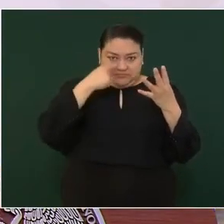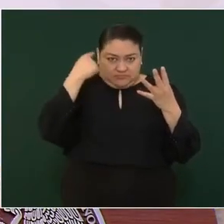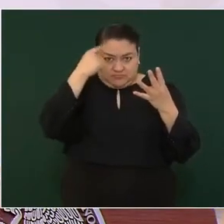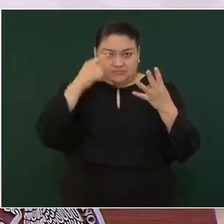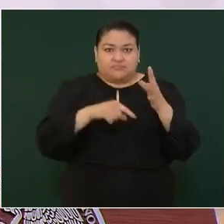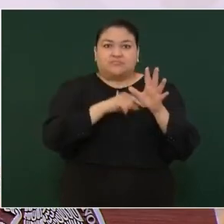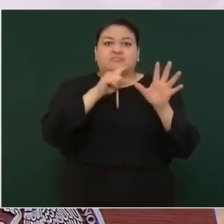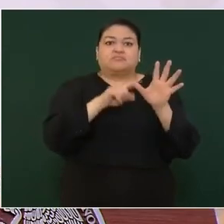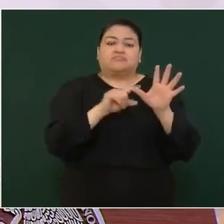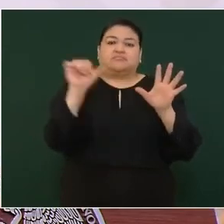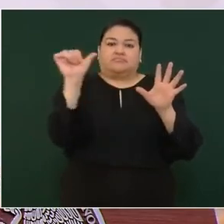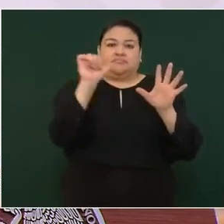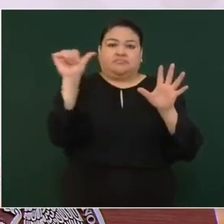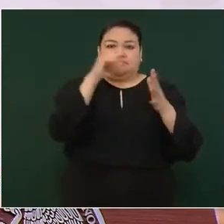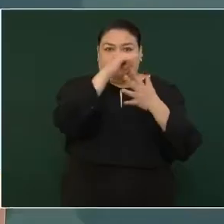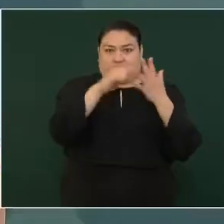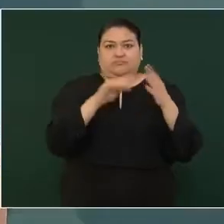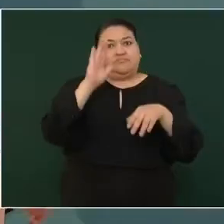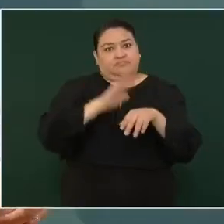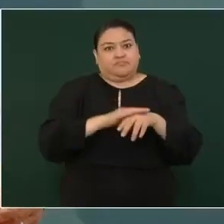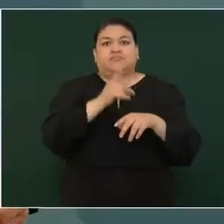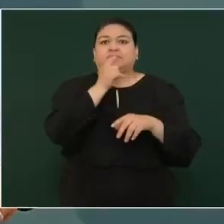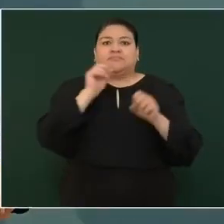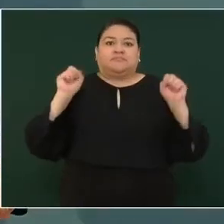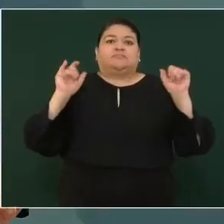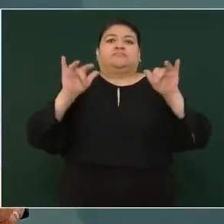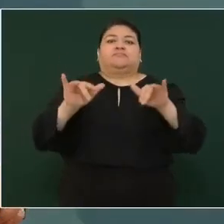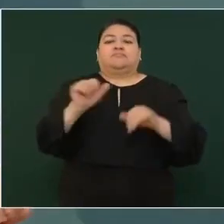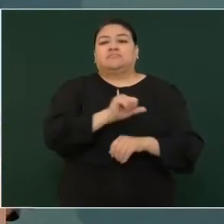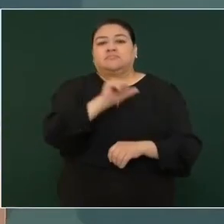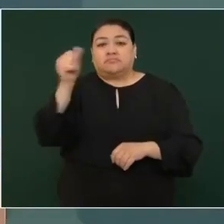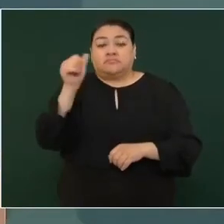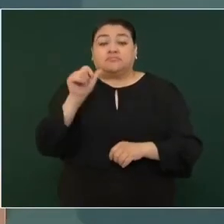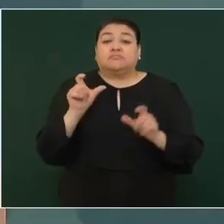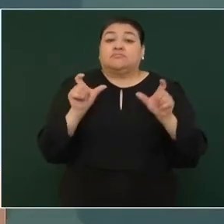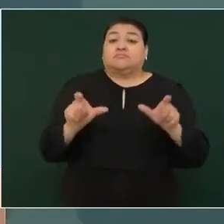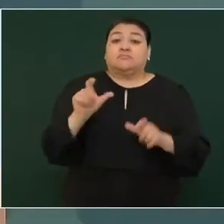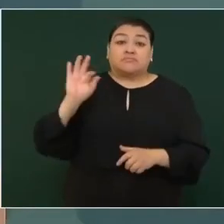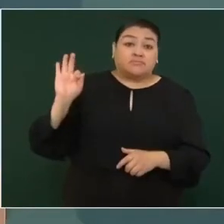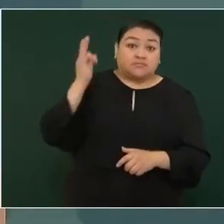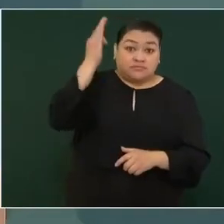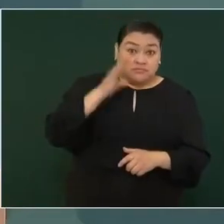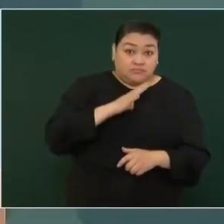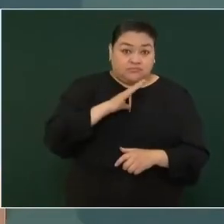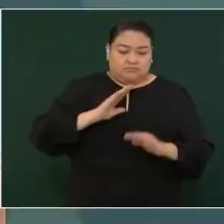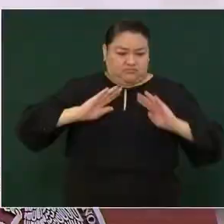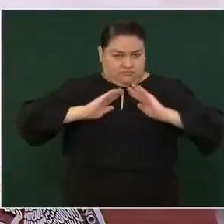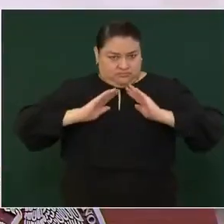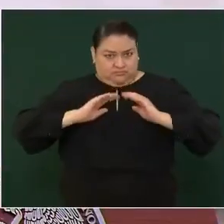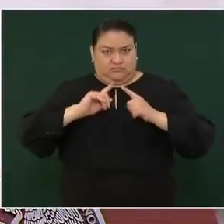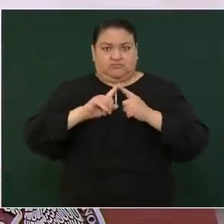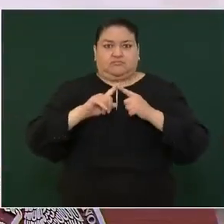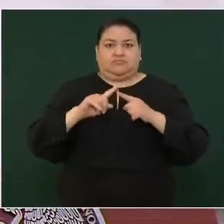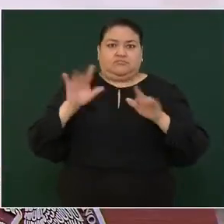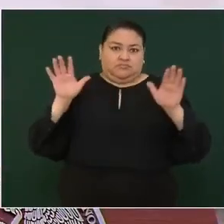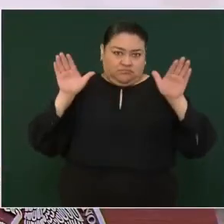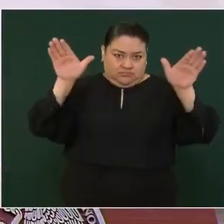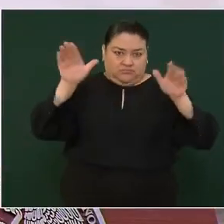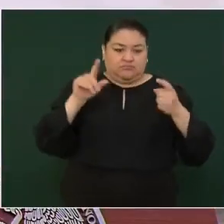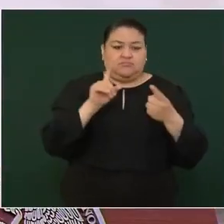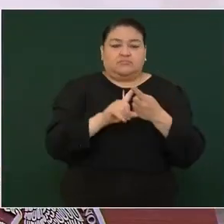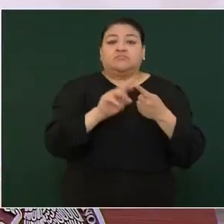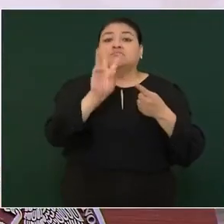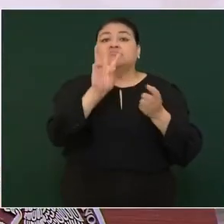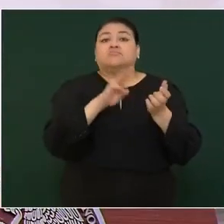y Atlixco. En cuanto a las fuerzas de seguridad federales, tenemos al Ejército y Fuerza Aérea con 3 mil